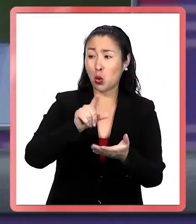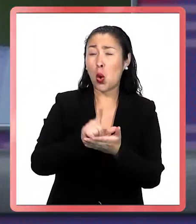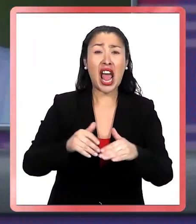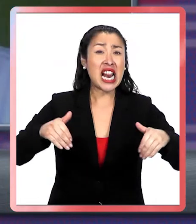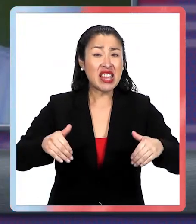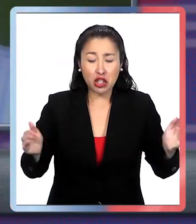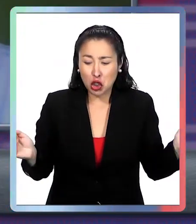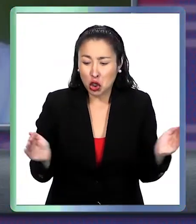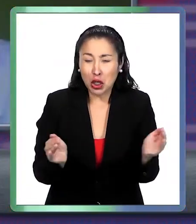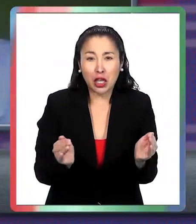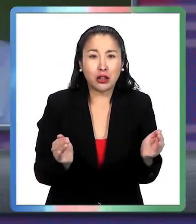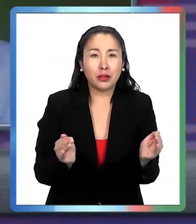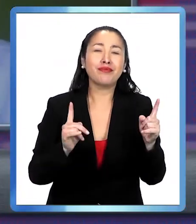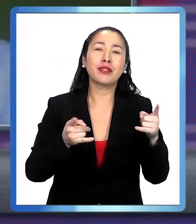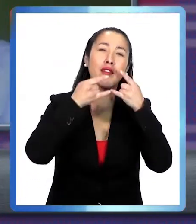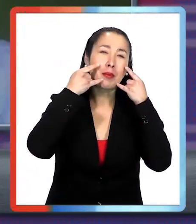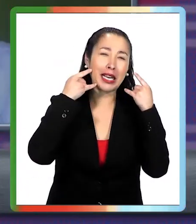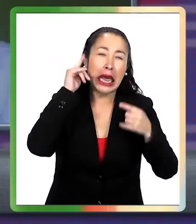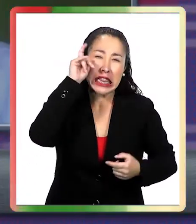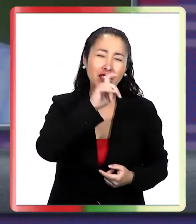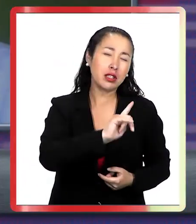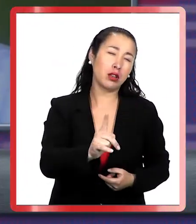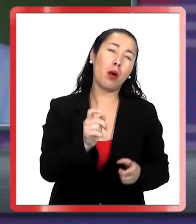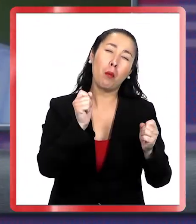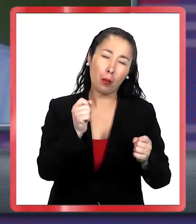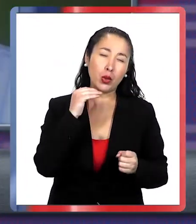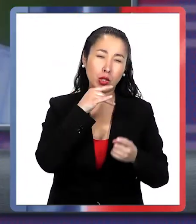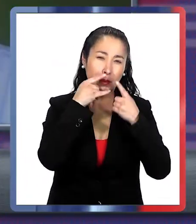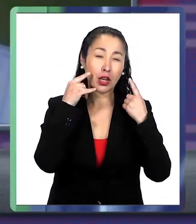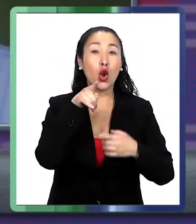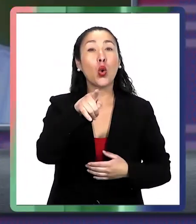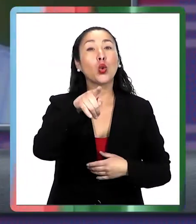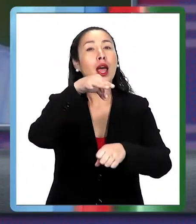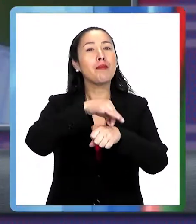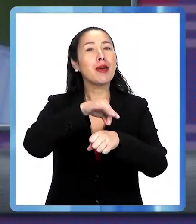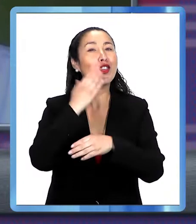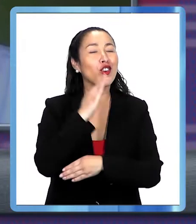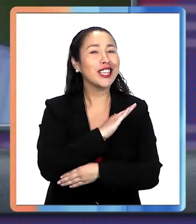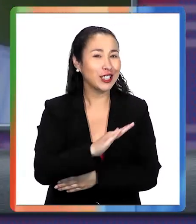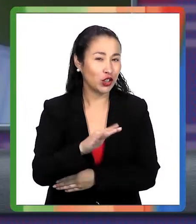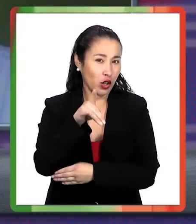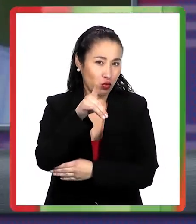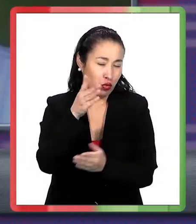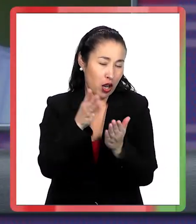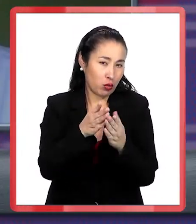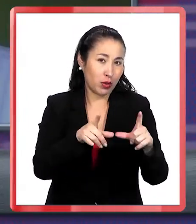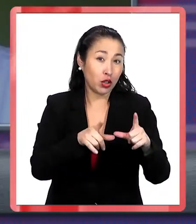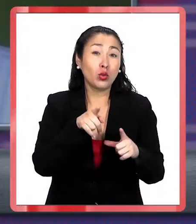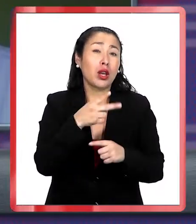muchos en un living chiquitito, use mascarilla, si no es tan difícil. Bueno, usted es pediatra de manera que tiene una